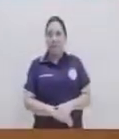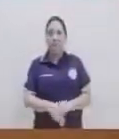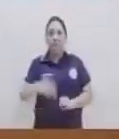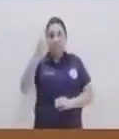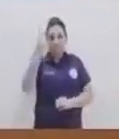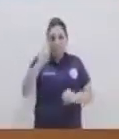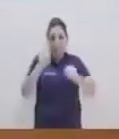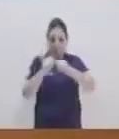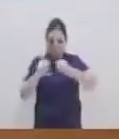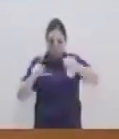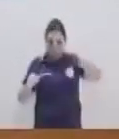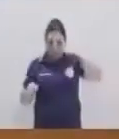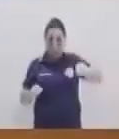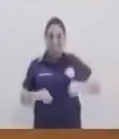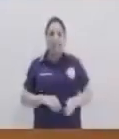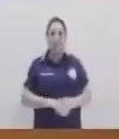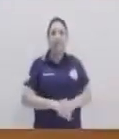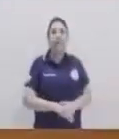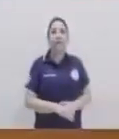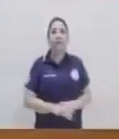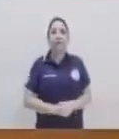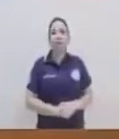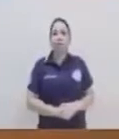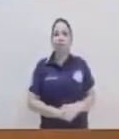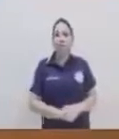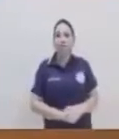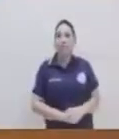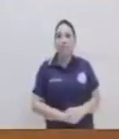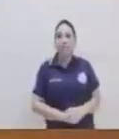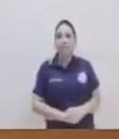Volvemos a remarcar con nuestro marcador.